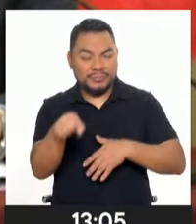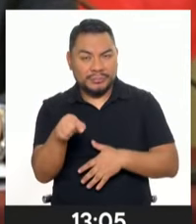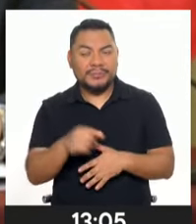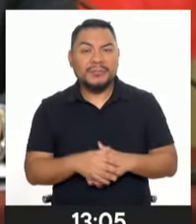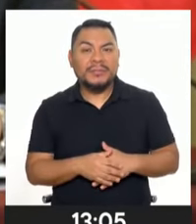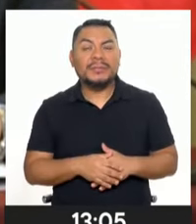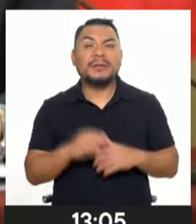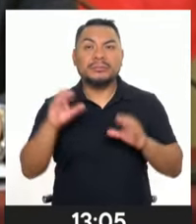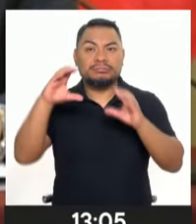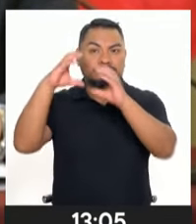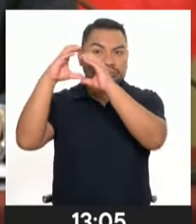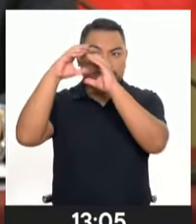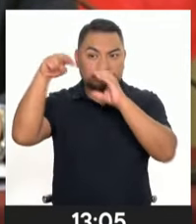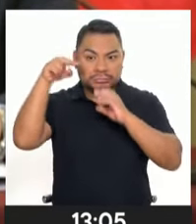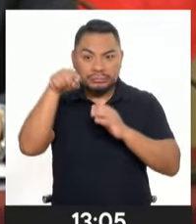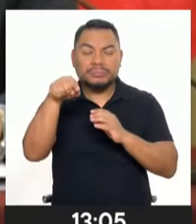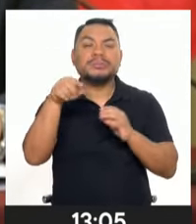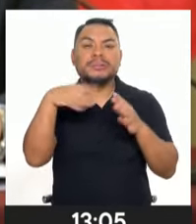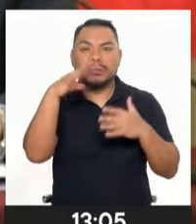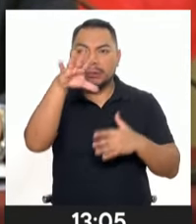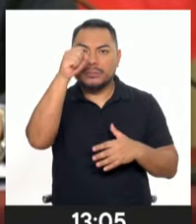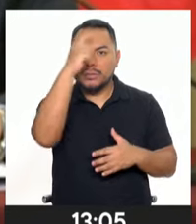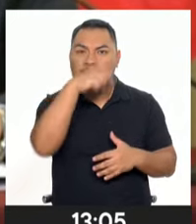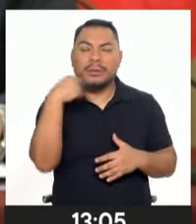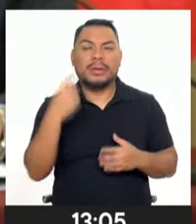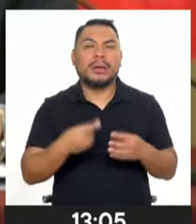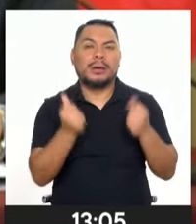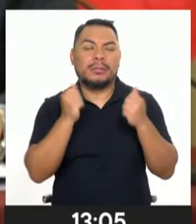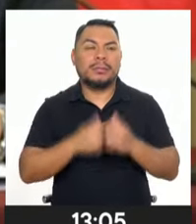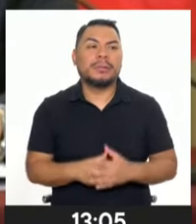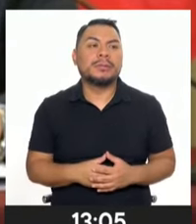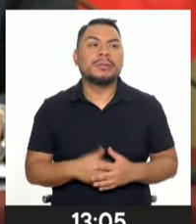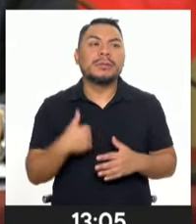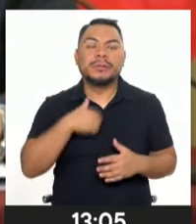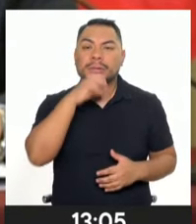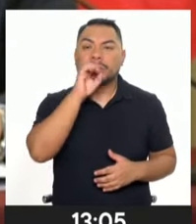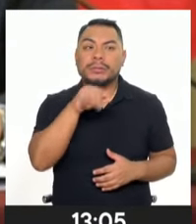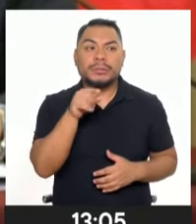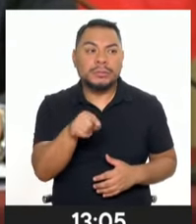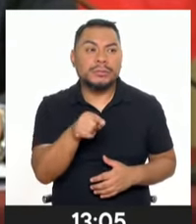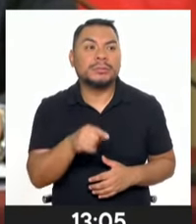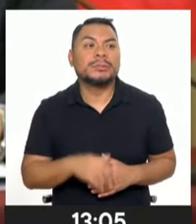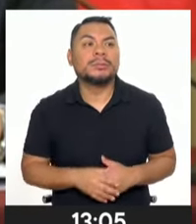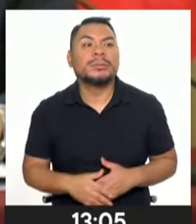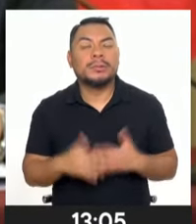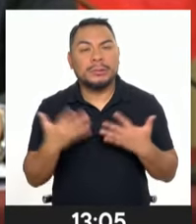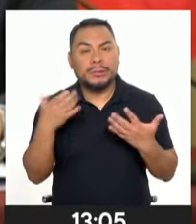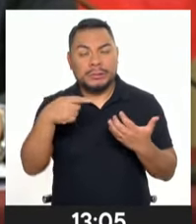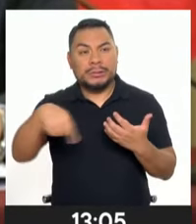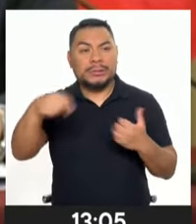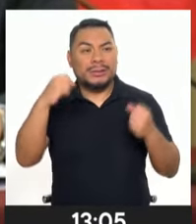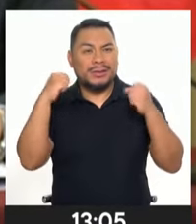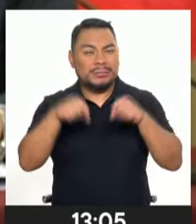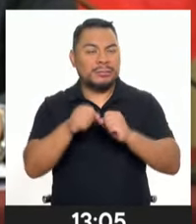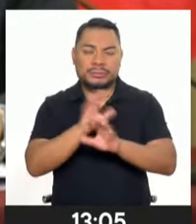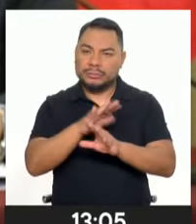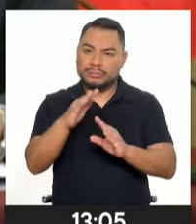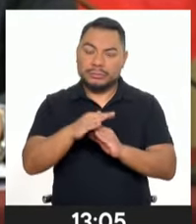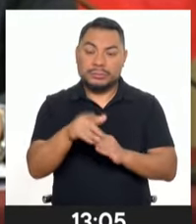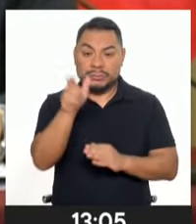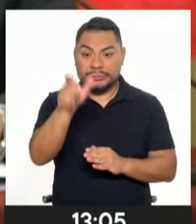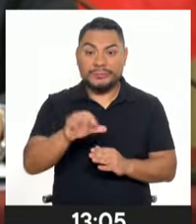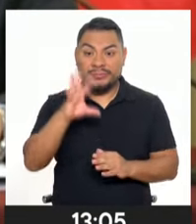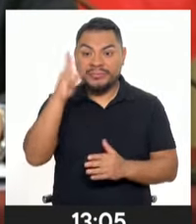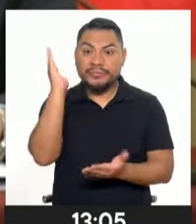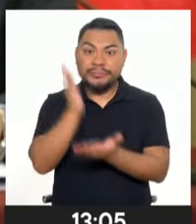cámaras, se pueda dar la atención de manera inmediata. Yo decía, esa puerta giratoria queremos detenerla. Choro detenido,